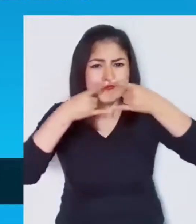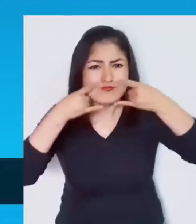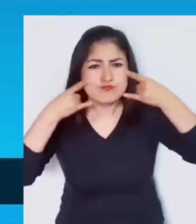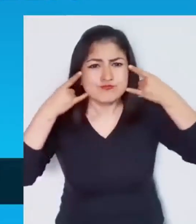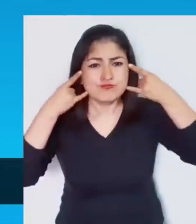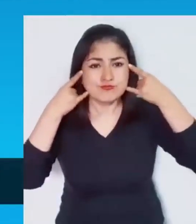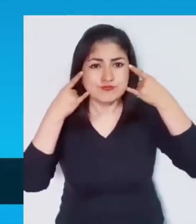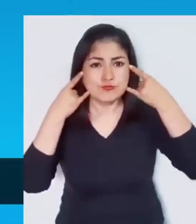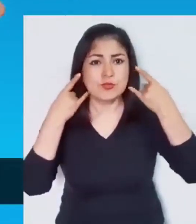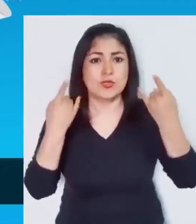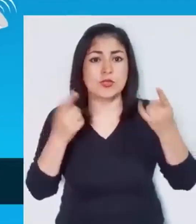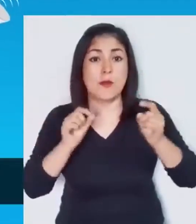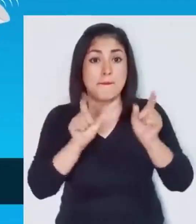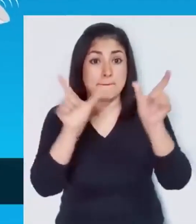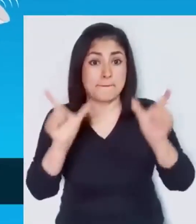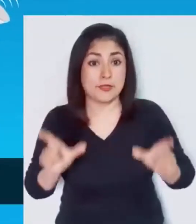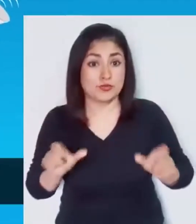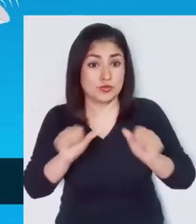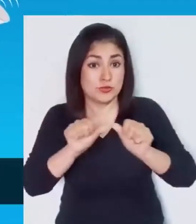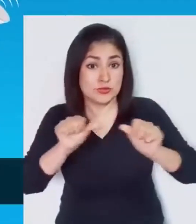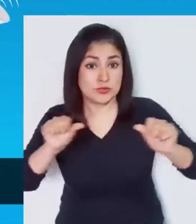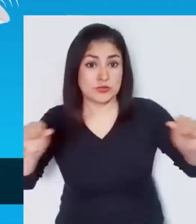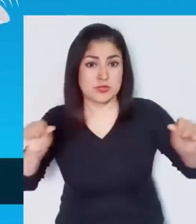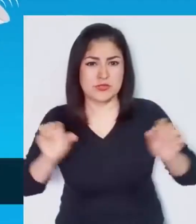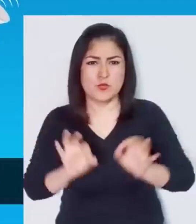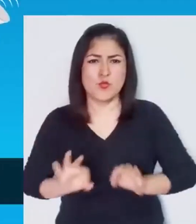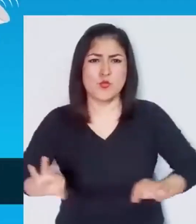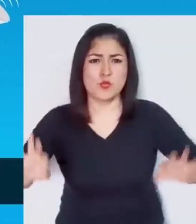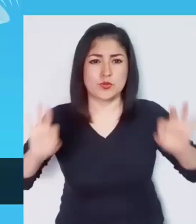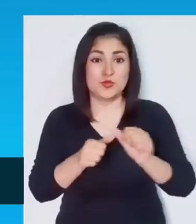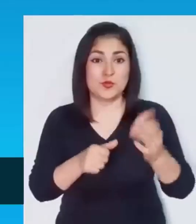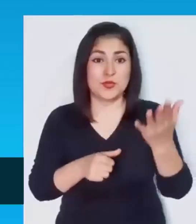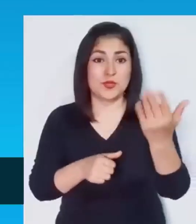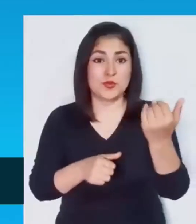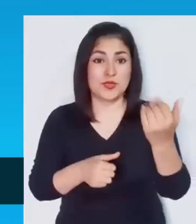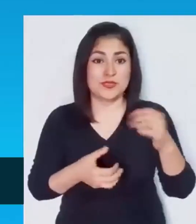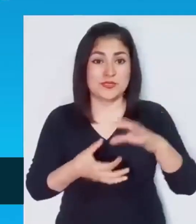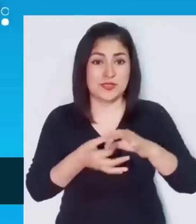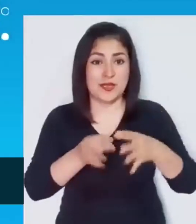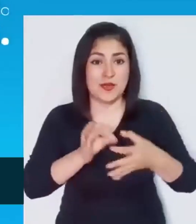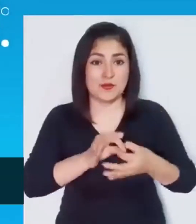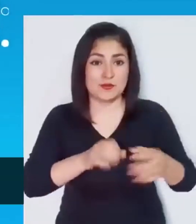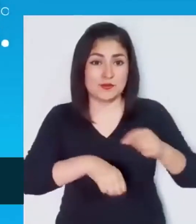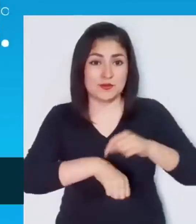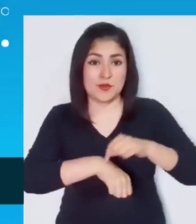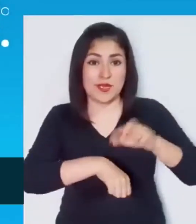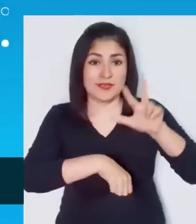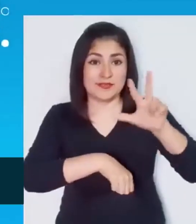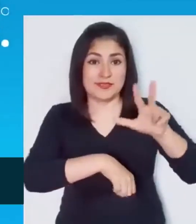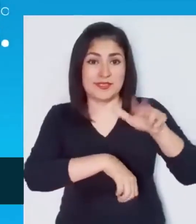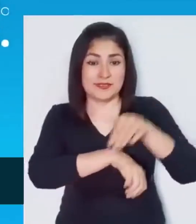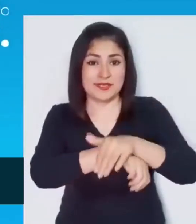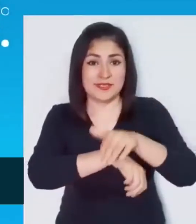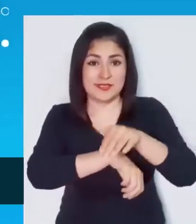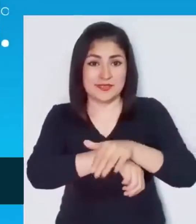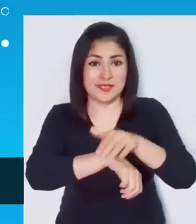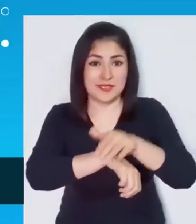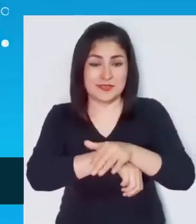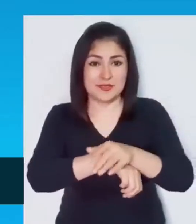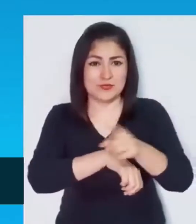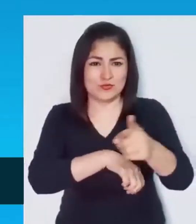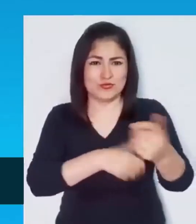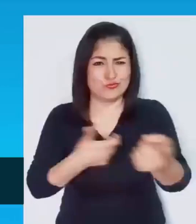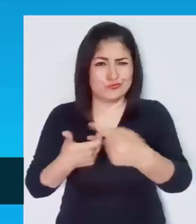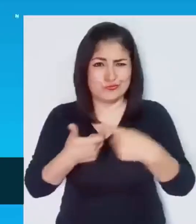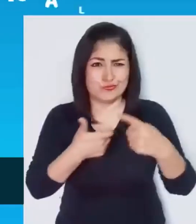utilizar mascarilla y conservar la distancia social. Este es 15 de agosto, a las 3 de la tarde,